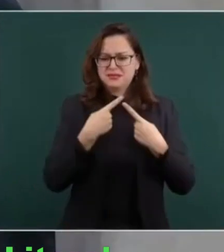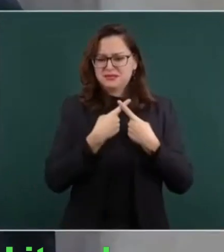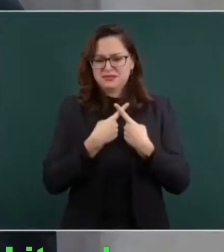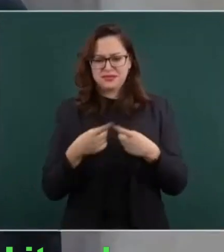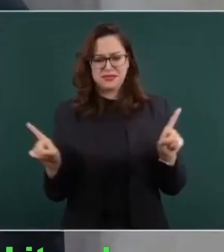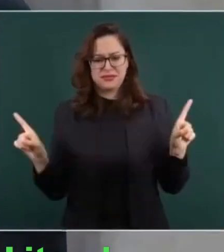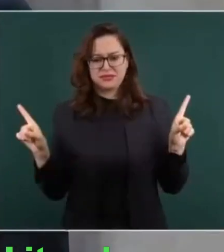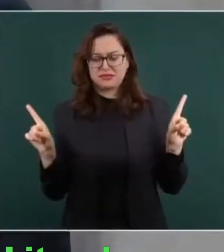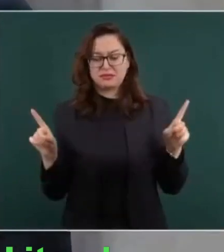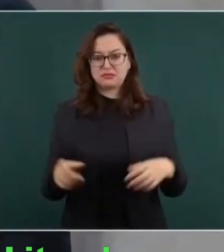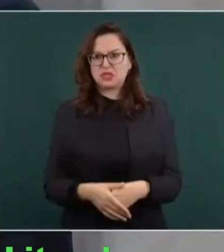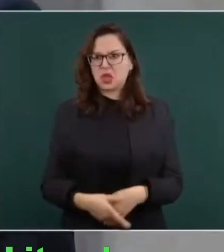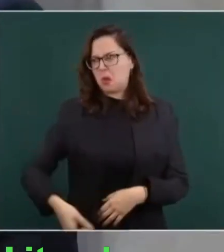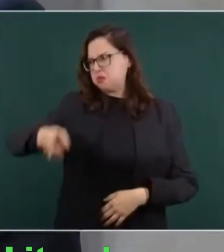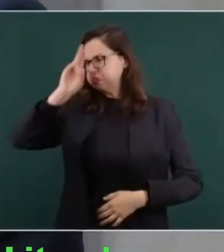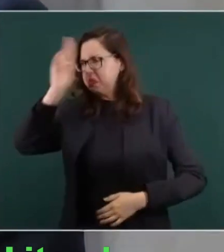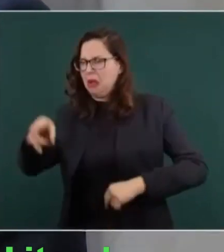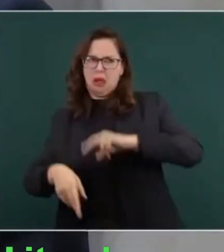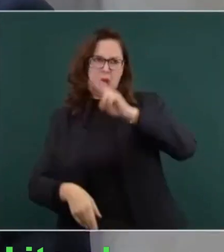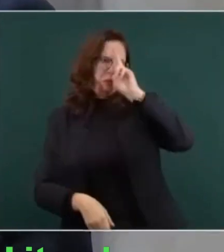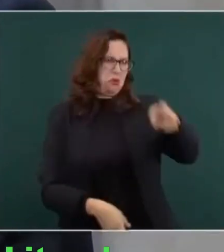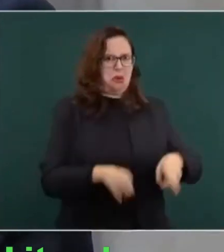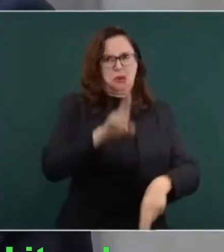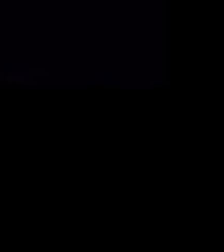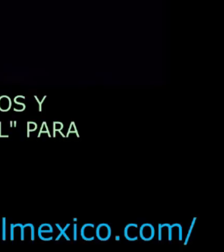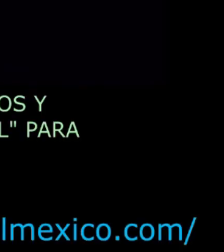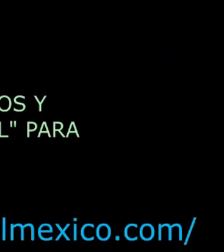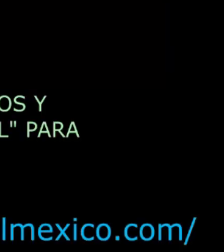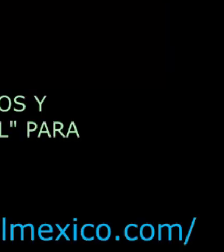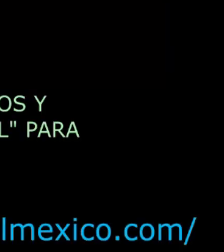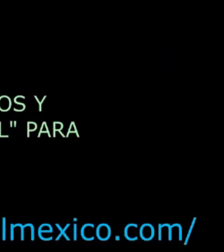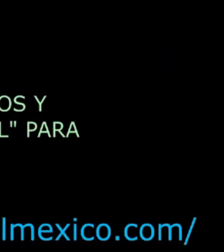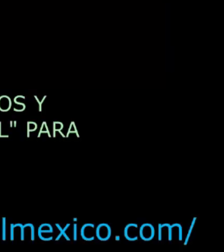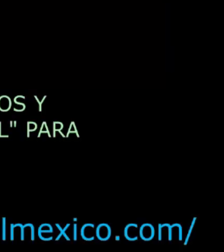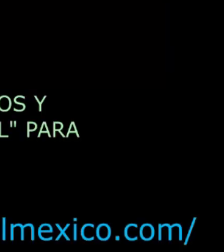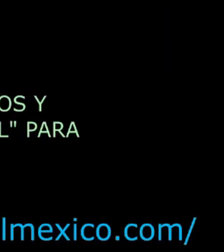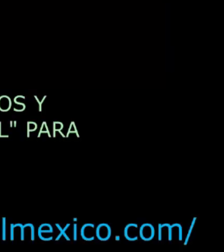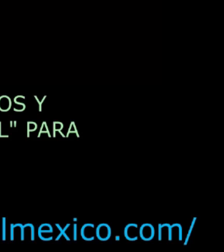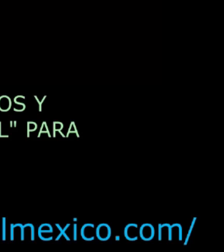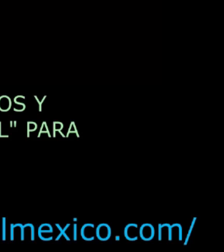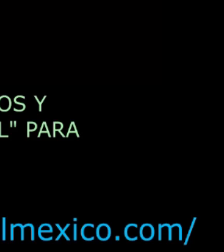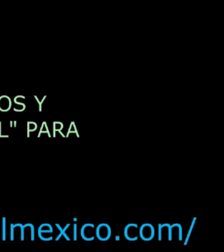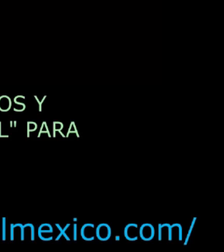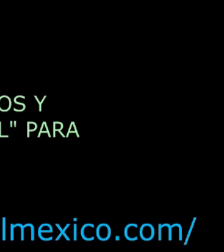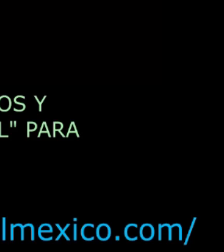Prohibido prohibir. Con información de Literal México.